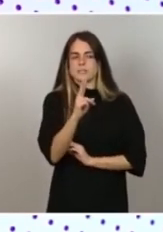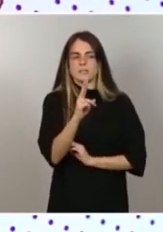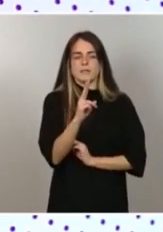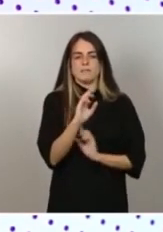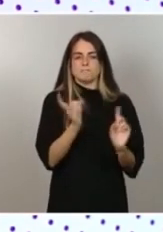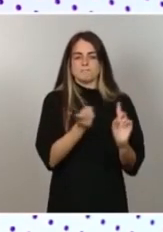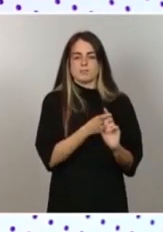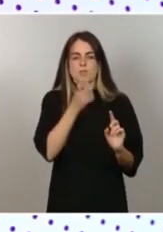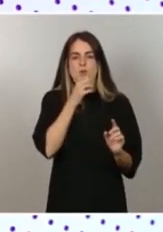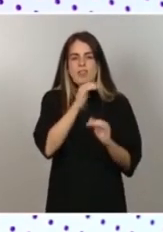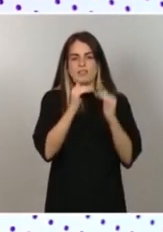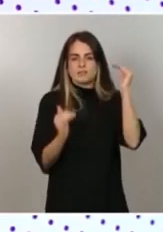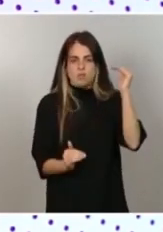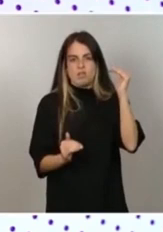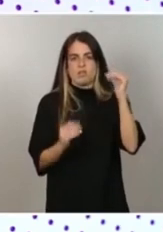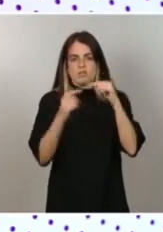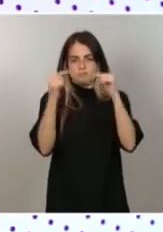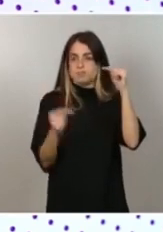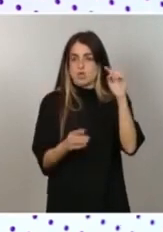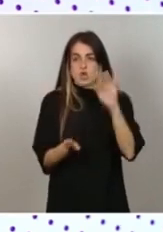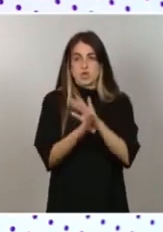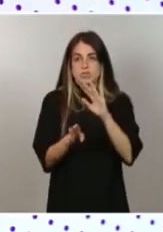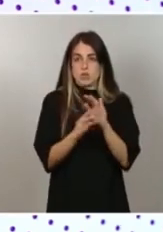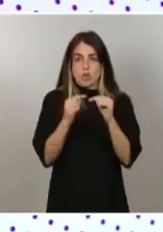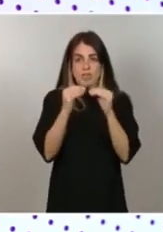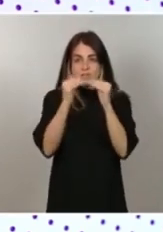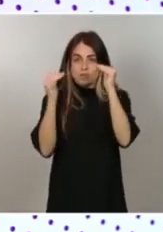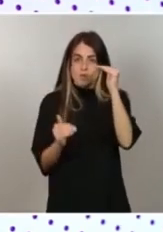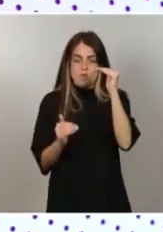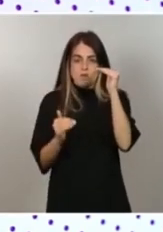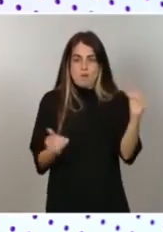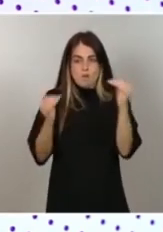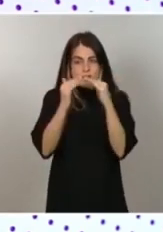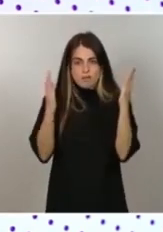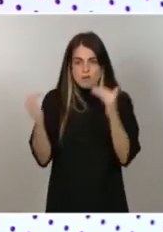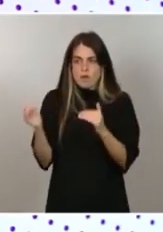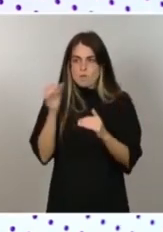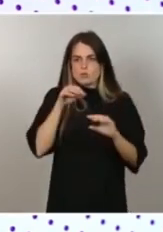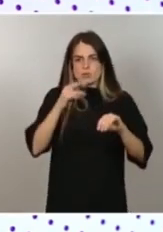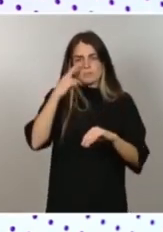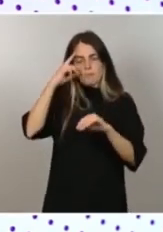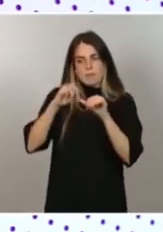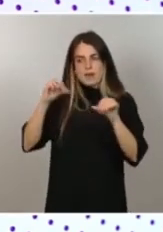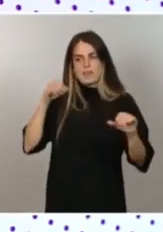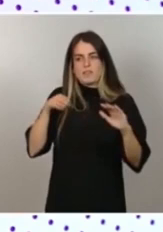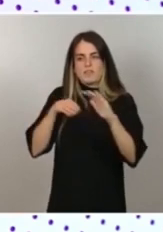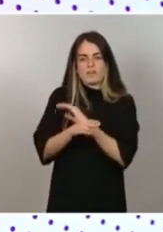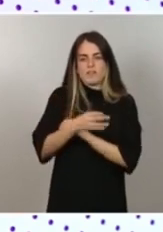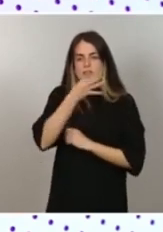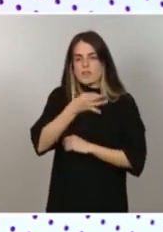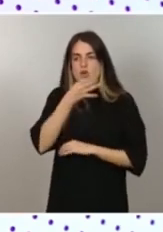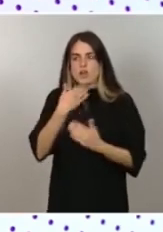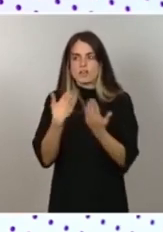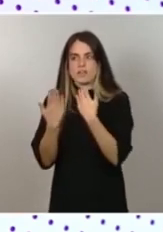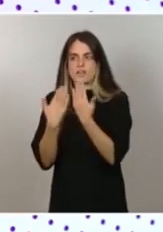estamos teniendo la valentía de sacar entre muchos, es una trama criminal como no hubiéramos podido imaginar en